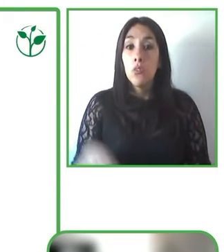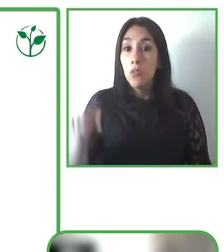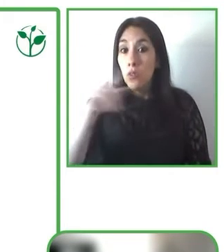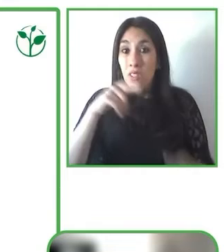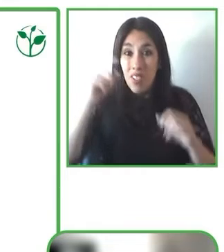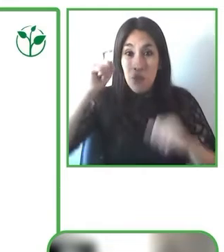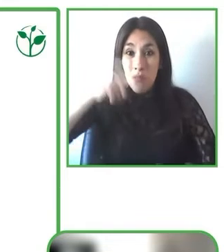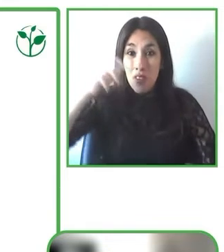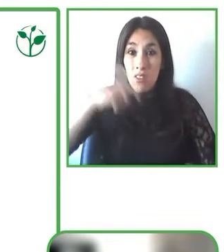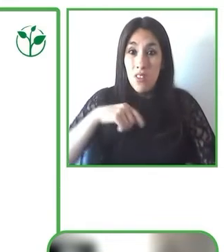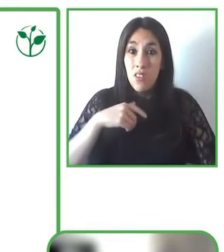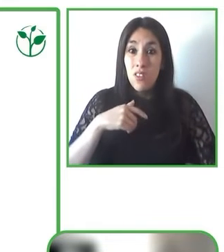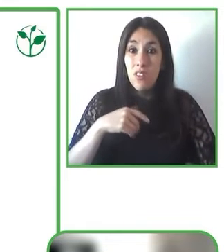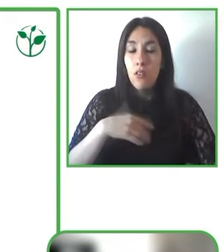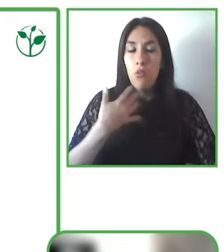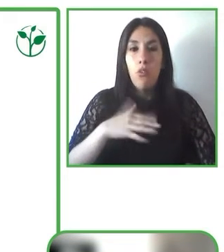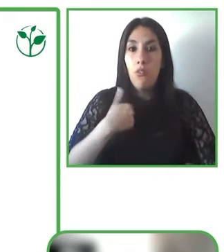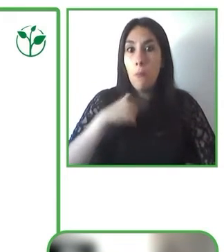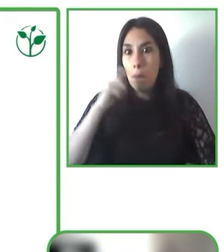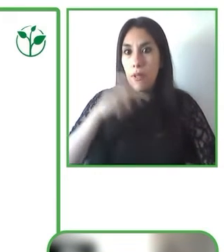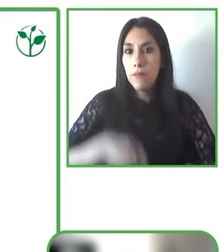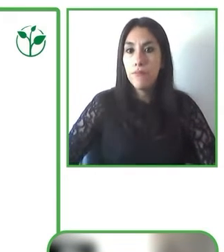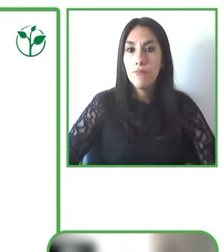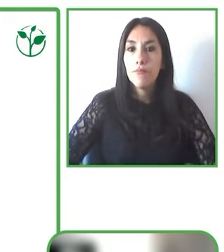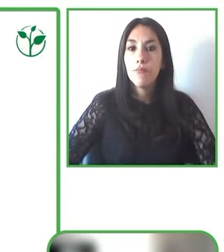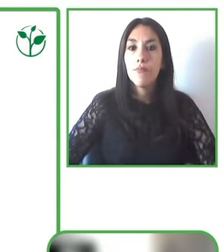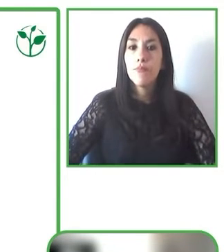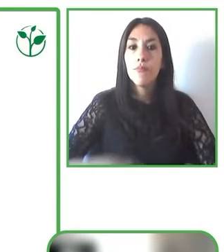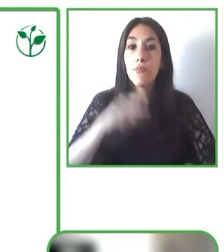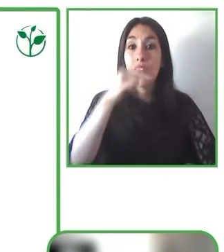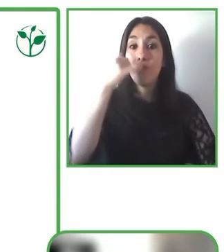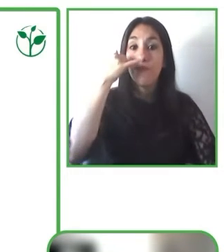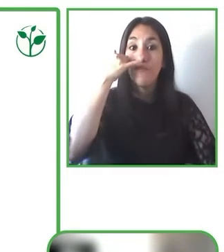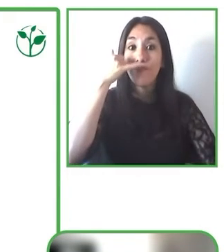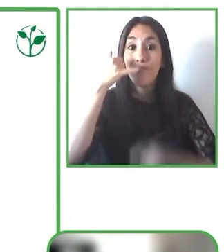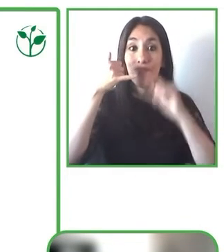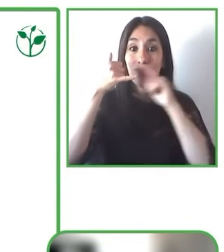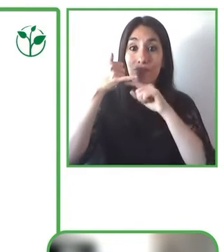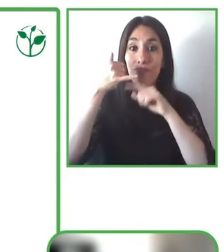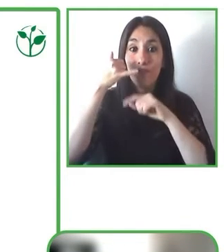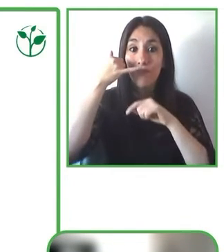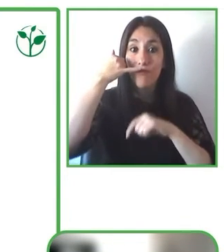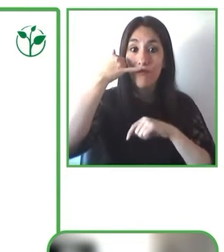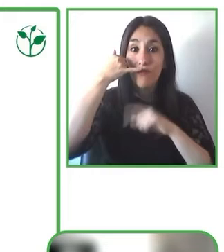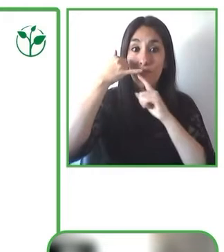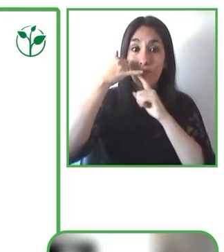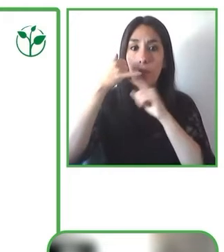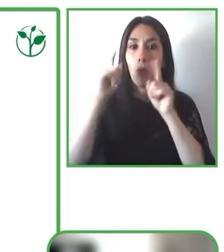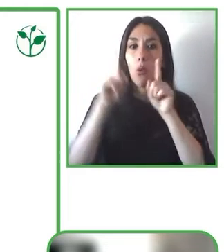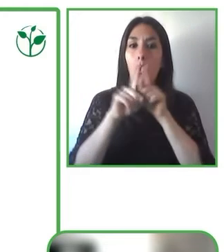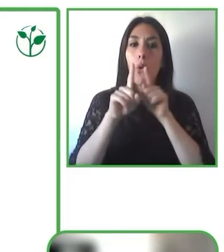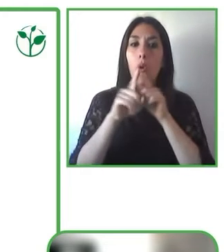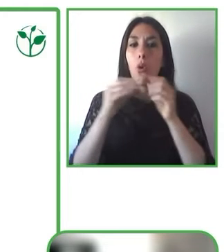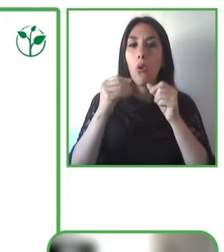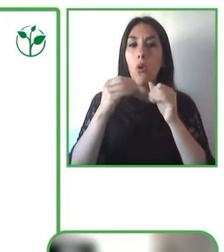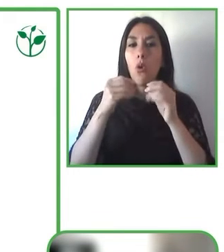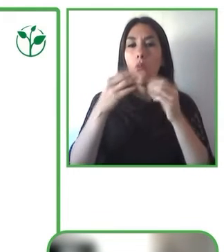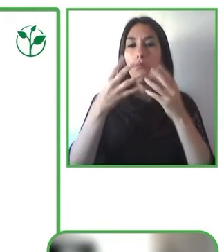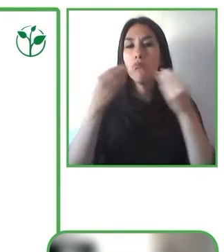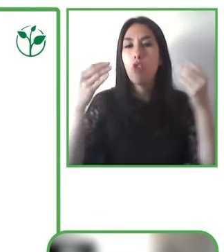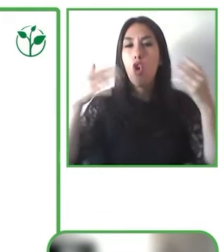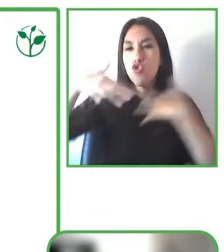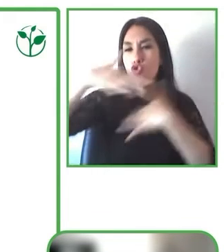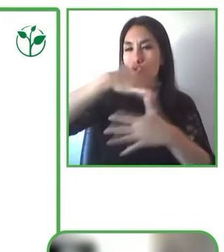dispositivo que es más adecuado a sus necesidades. Entonces, ¿cómo puedo encontrar un dispositivo accesible?